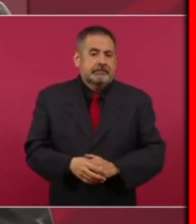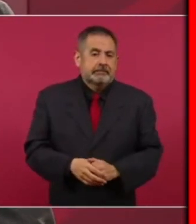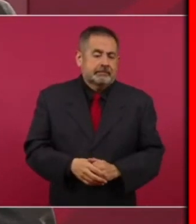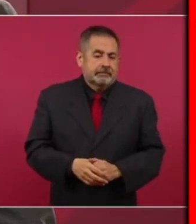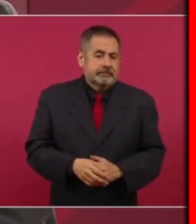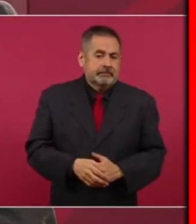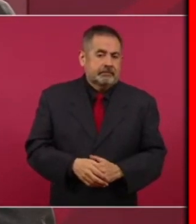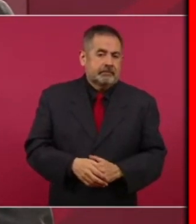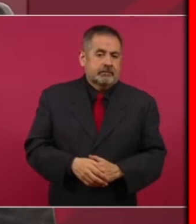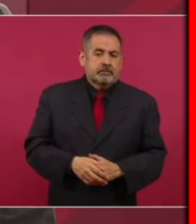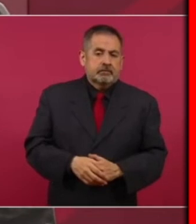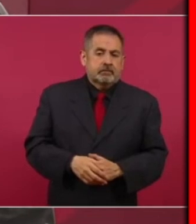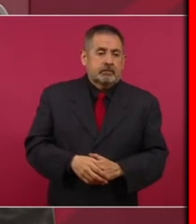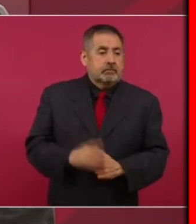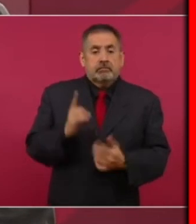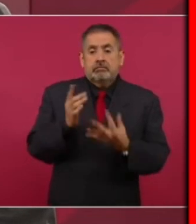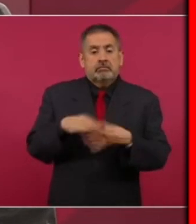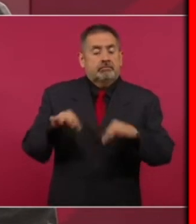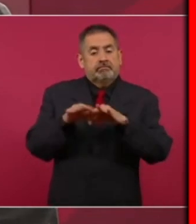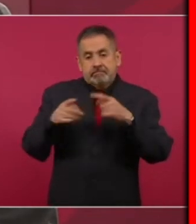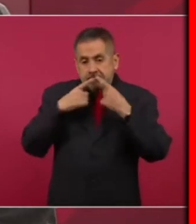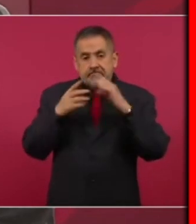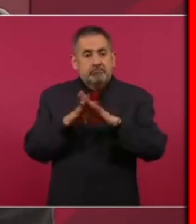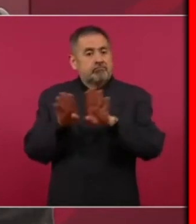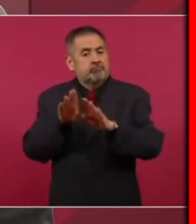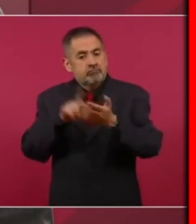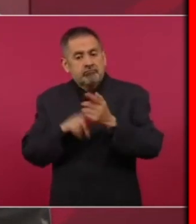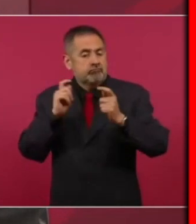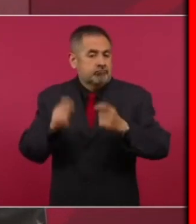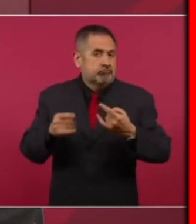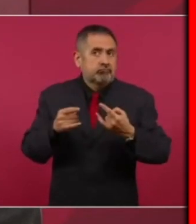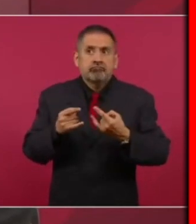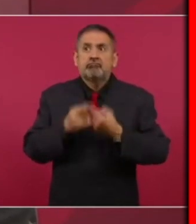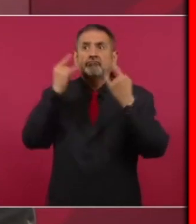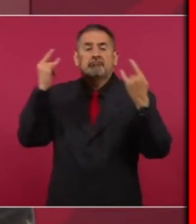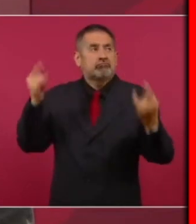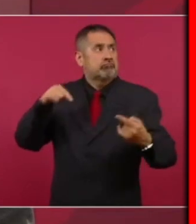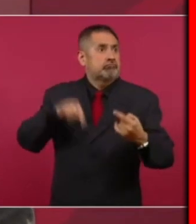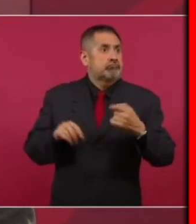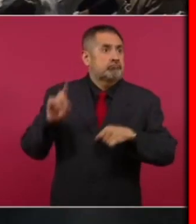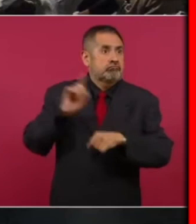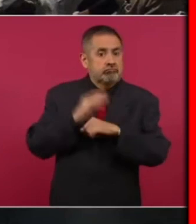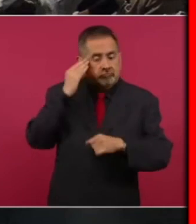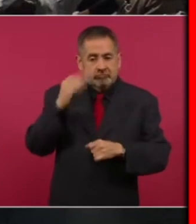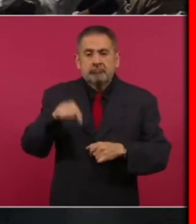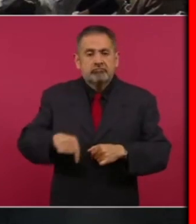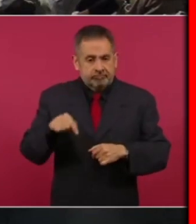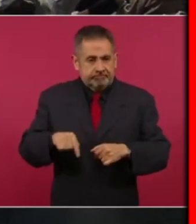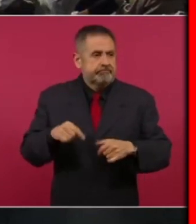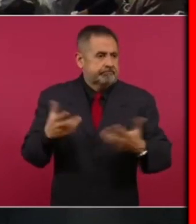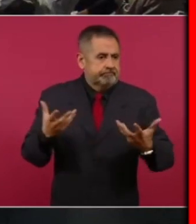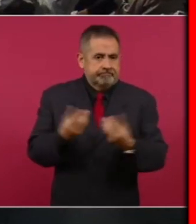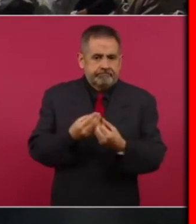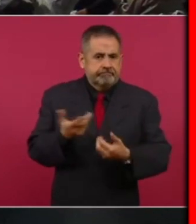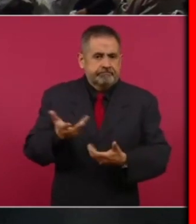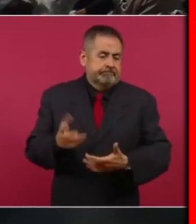había muchos apachurrones pero no pasó a mayor, no hubo locales destruidos, no